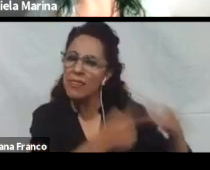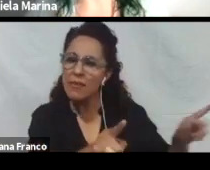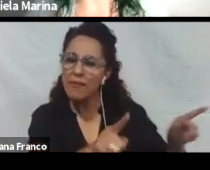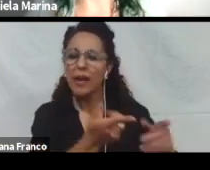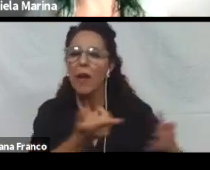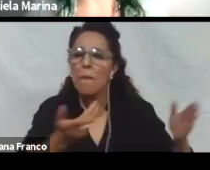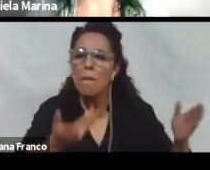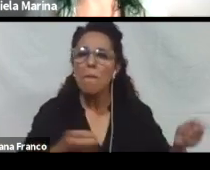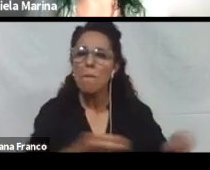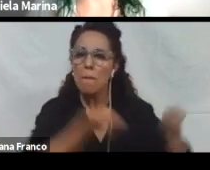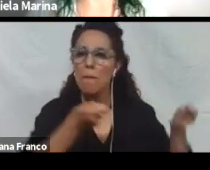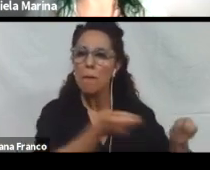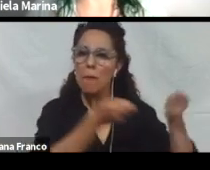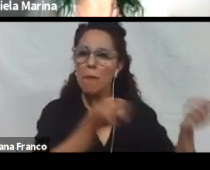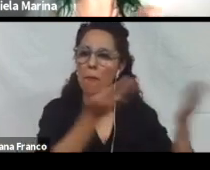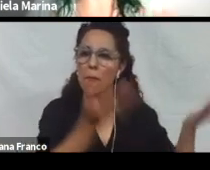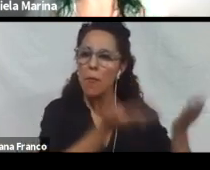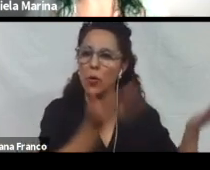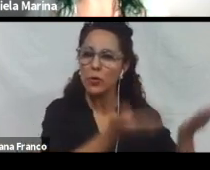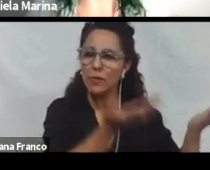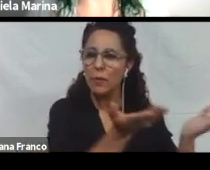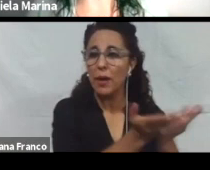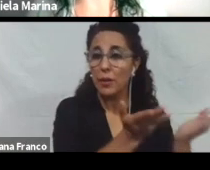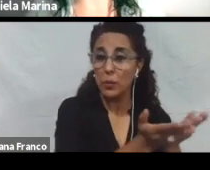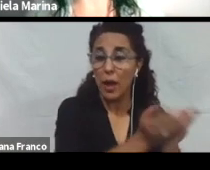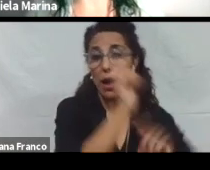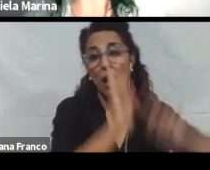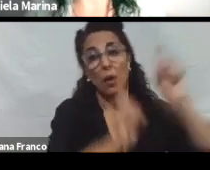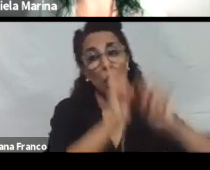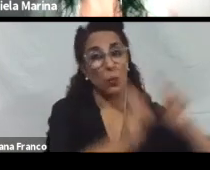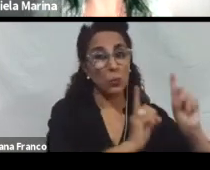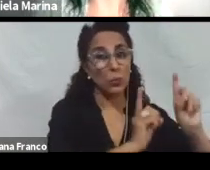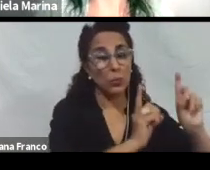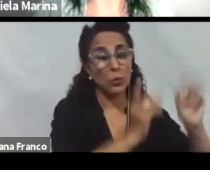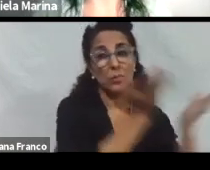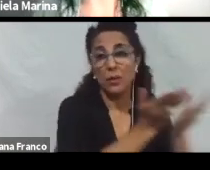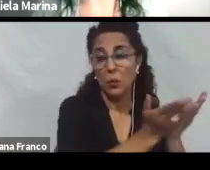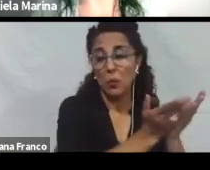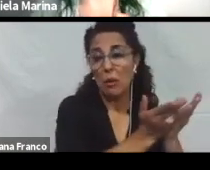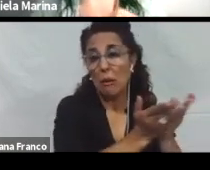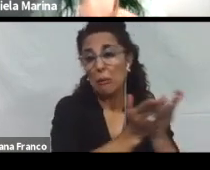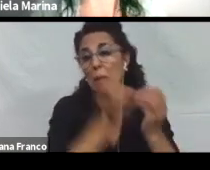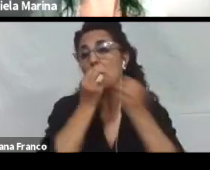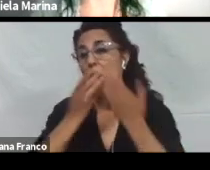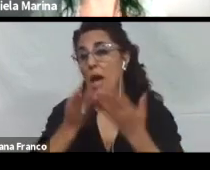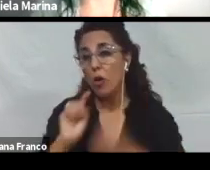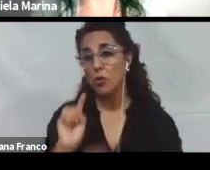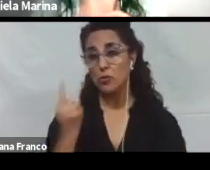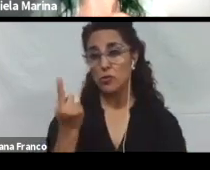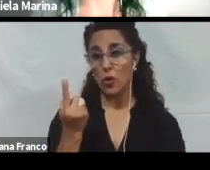motivan a estudiar. Entonces, algunos estudiantes, por ejemplo, prefieren trabajar solos. Otros prefieren